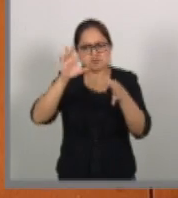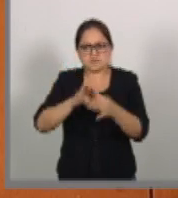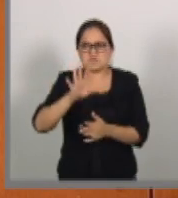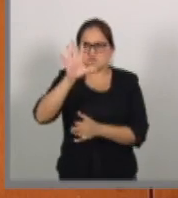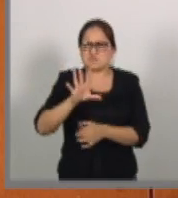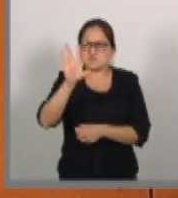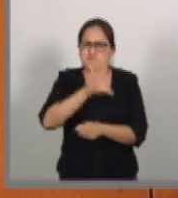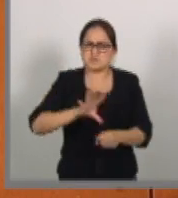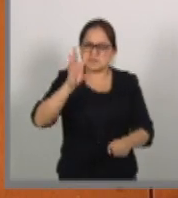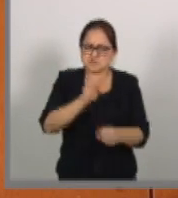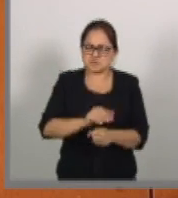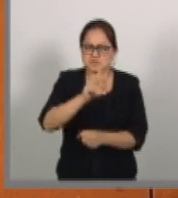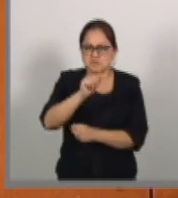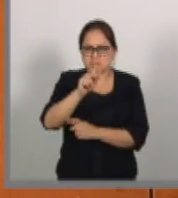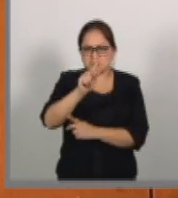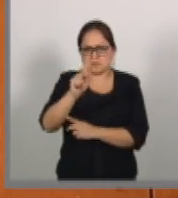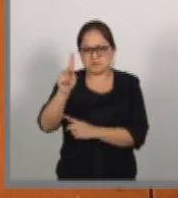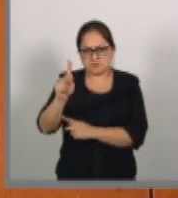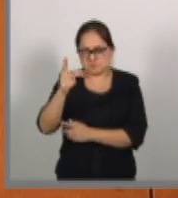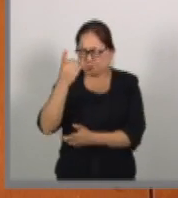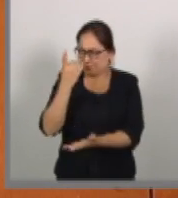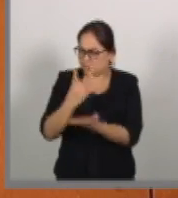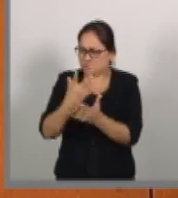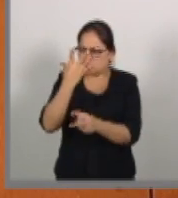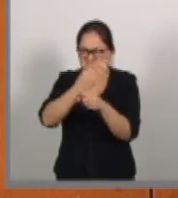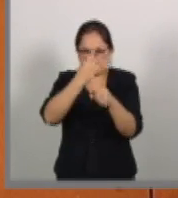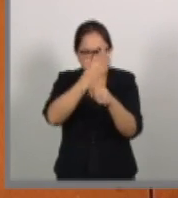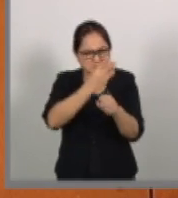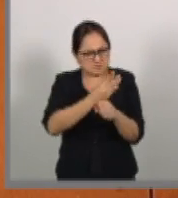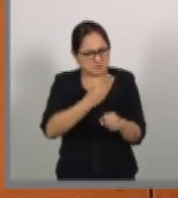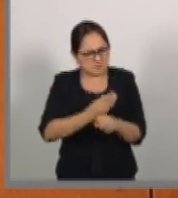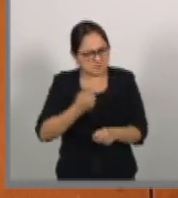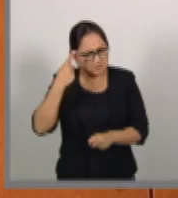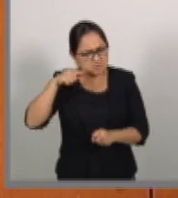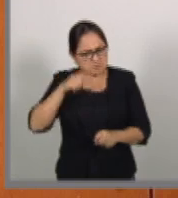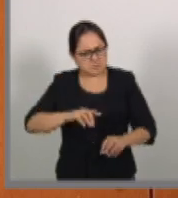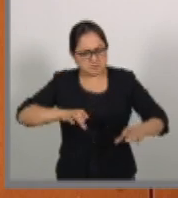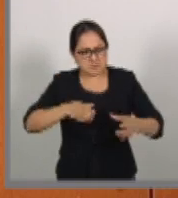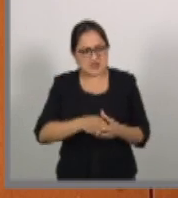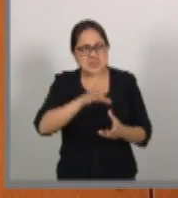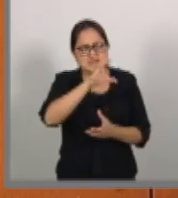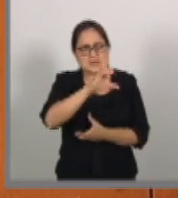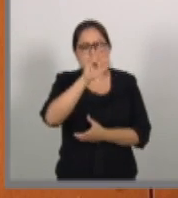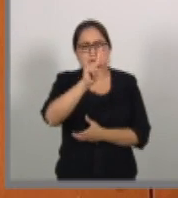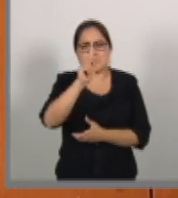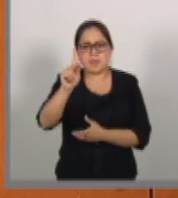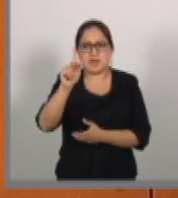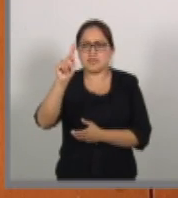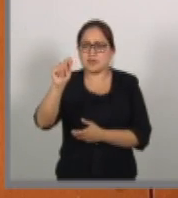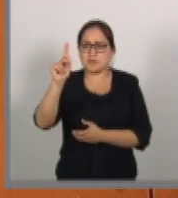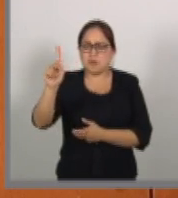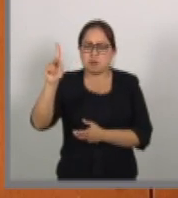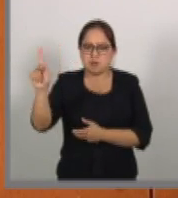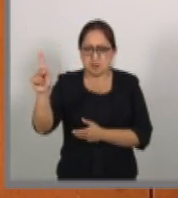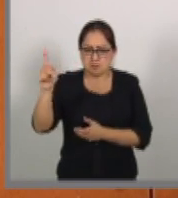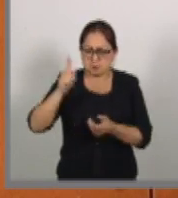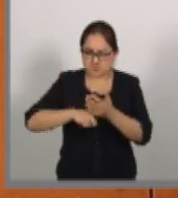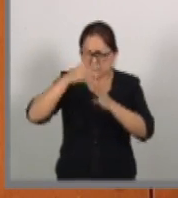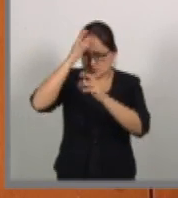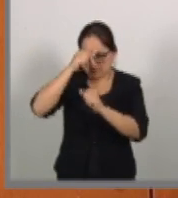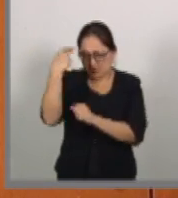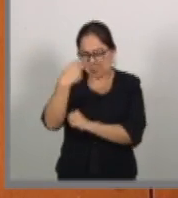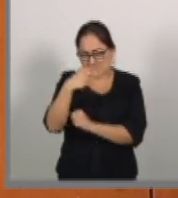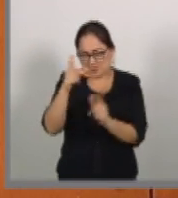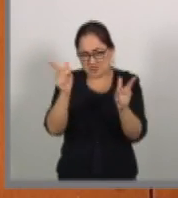íntegro el TPP con algunos ajustes para tener el CPP-TPP. Y se tuvieron